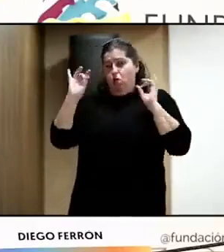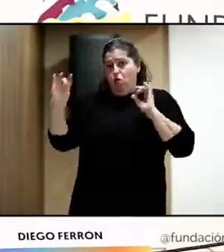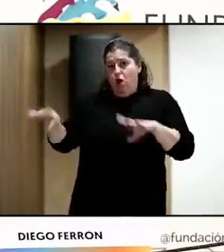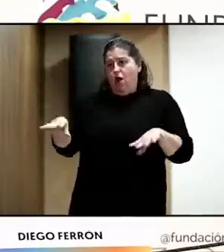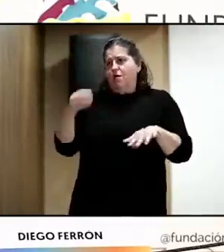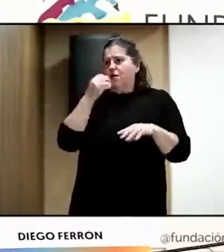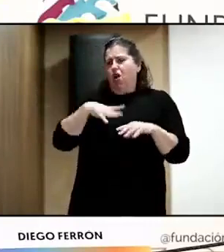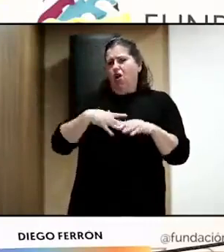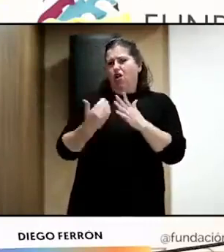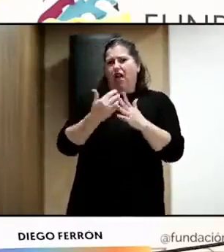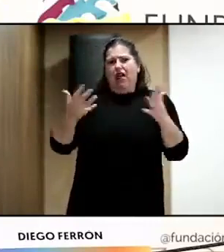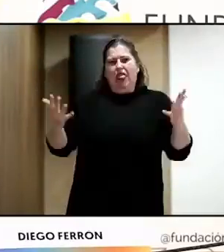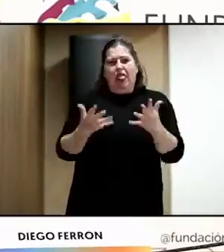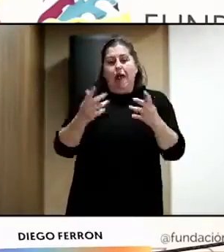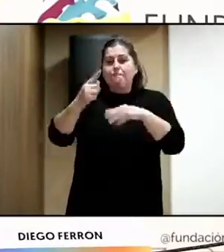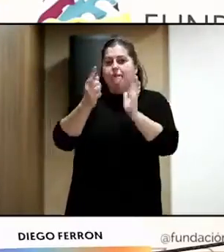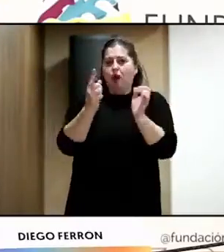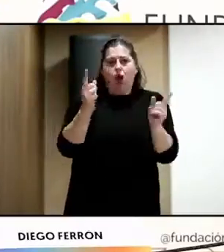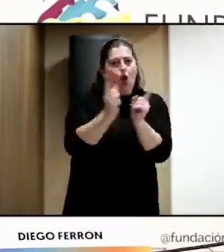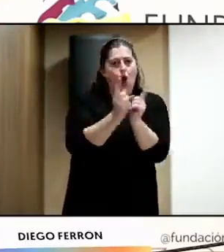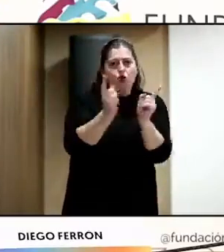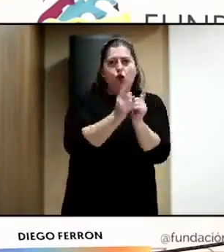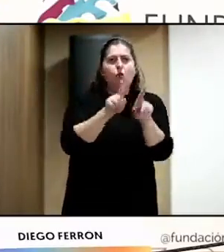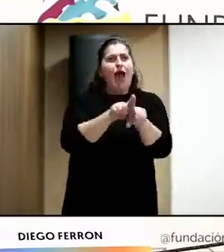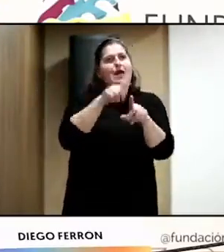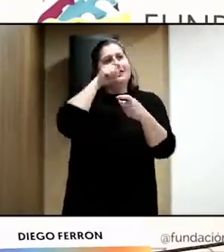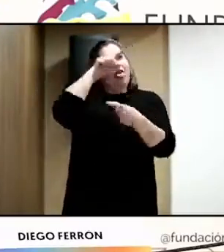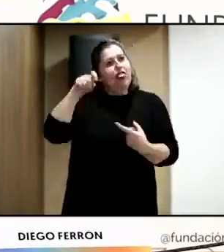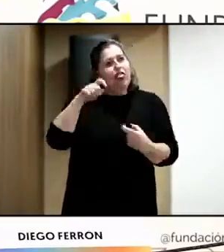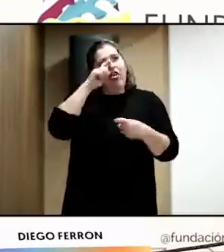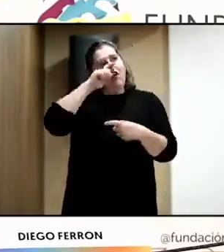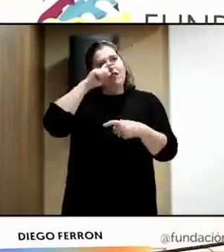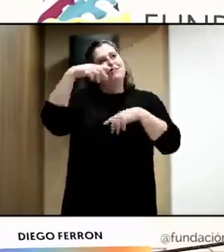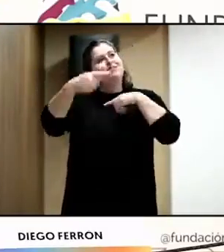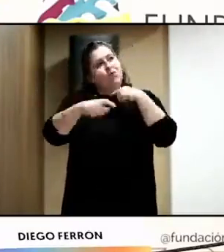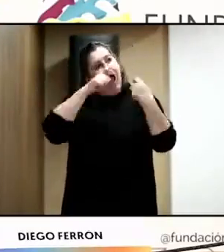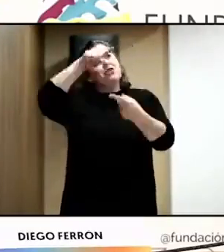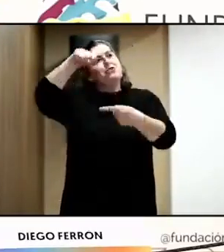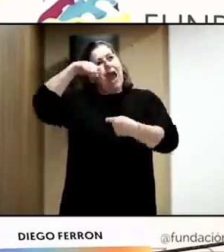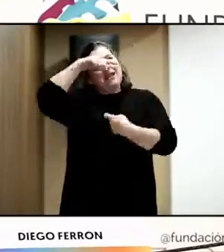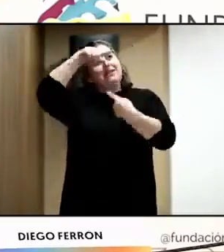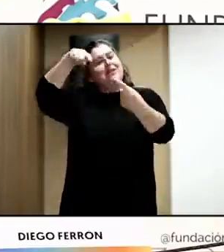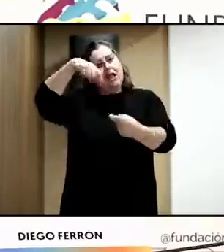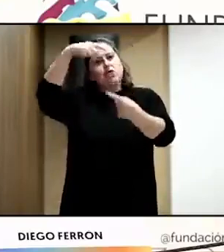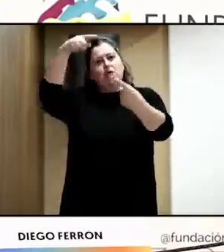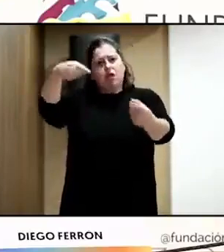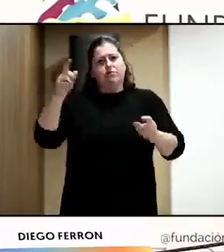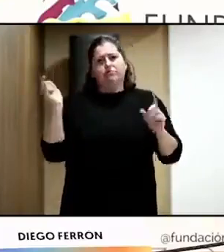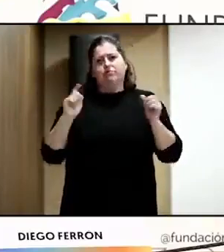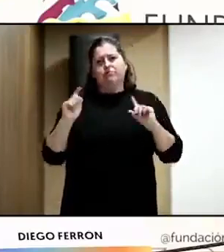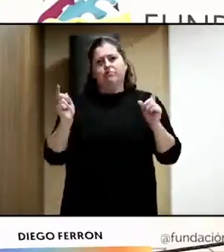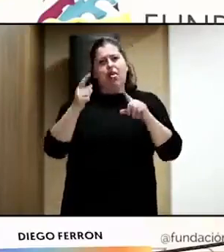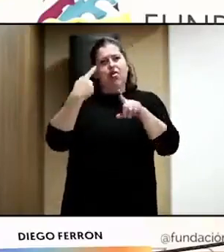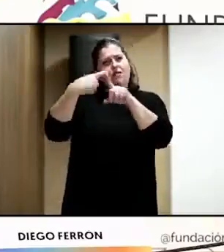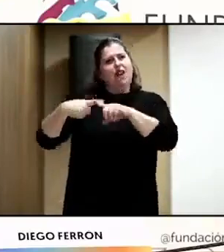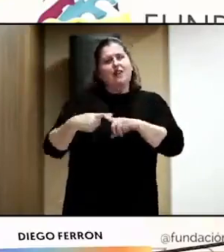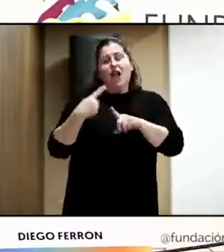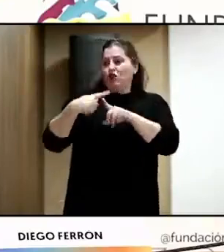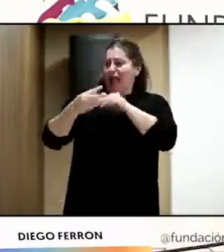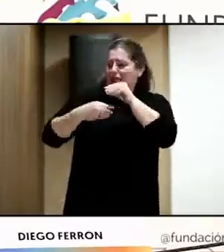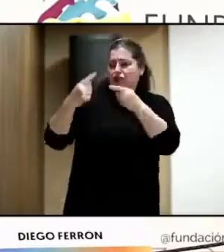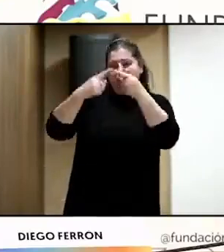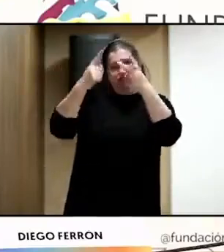reivindicar. No debería de convertirse en un clásico, en una tradición, porque cada año hay una jornada en la que se cuentan diferentes cosas que se han hecho,